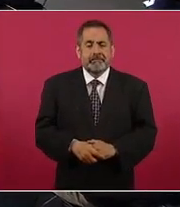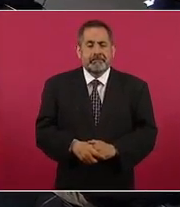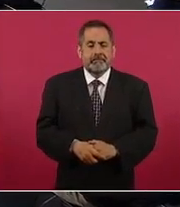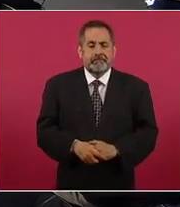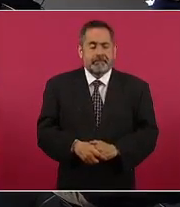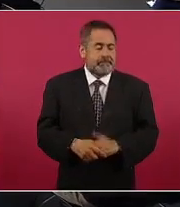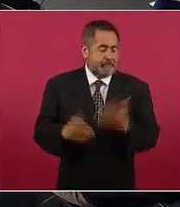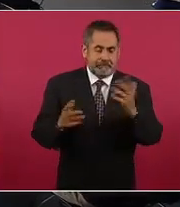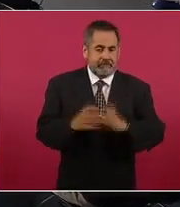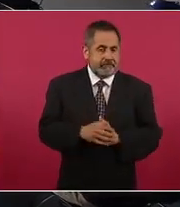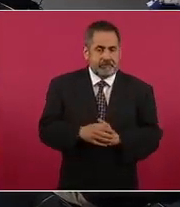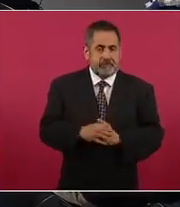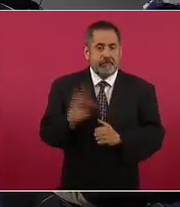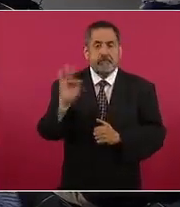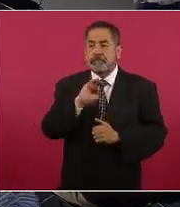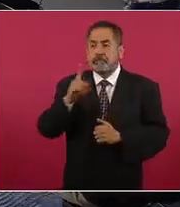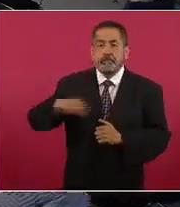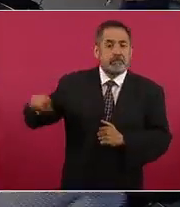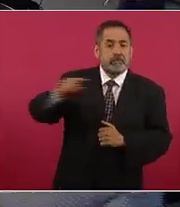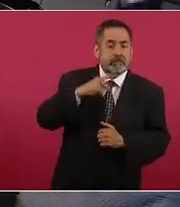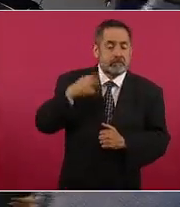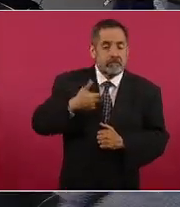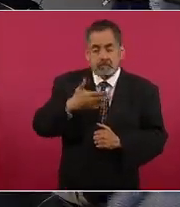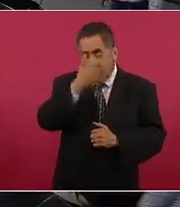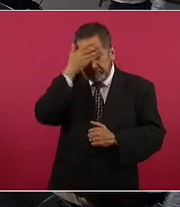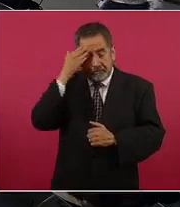porque a lo mejor la gente no lo sabe